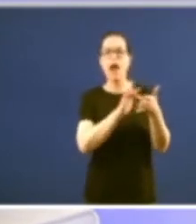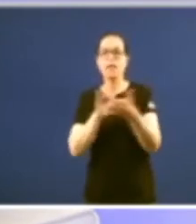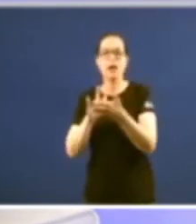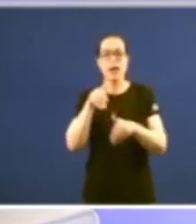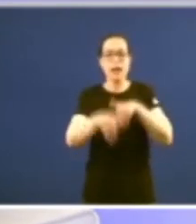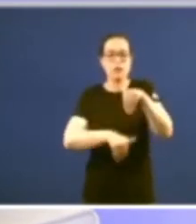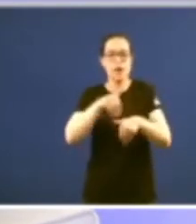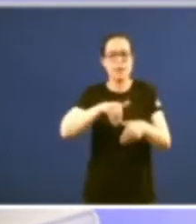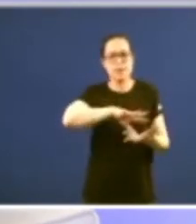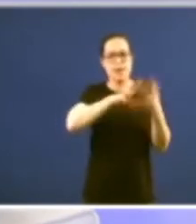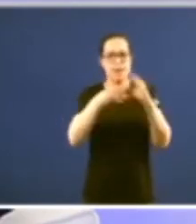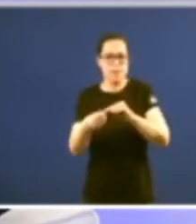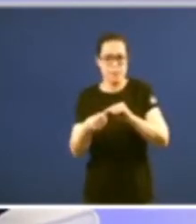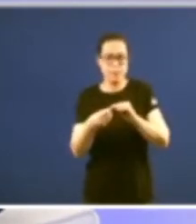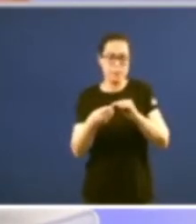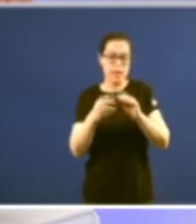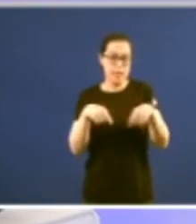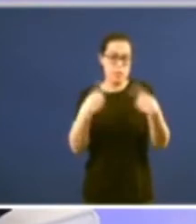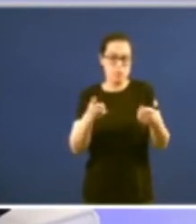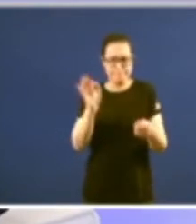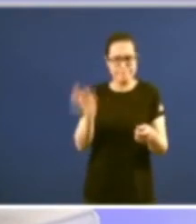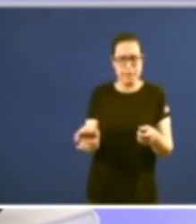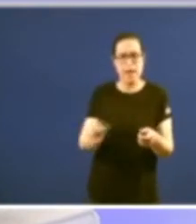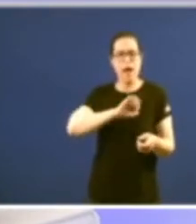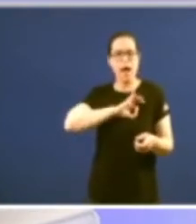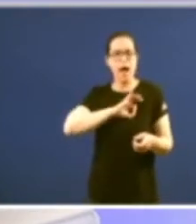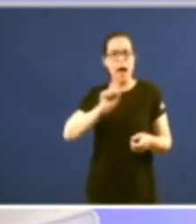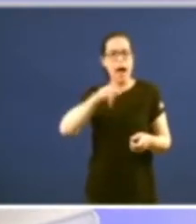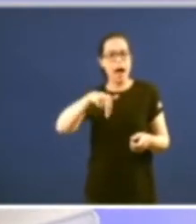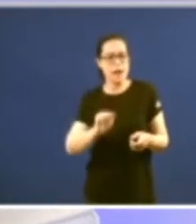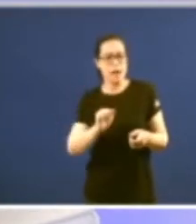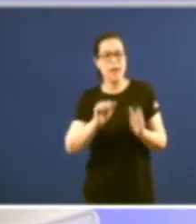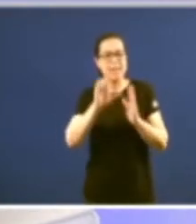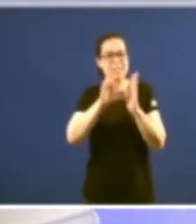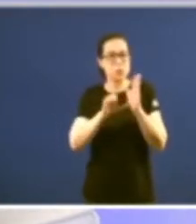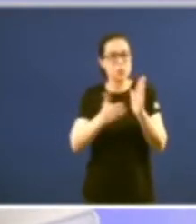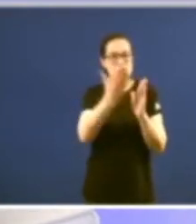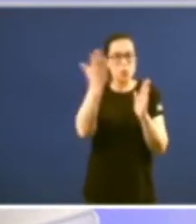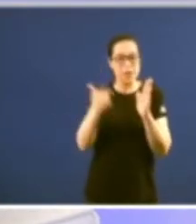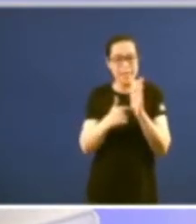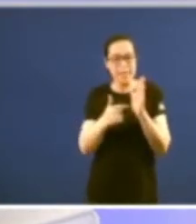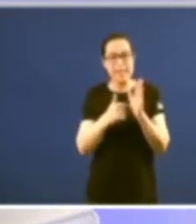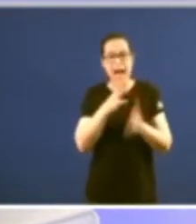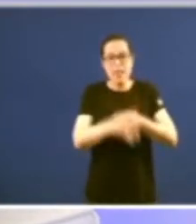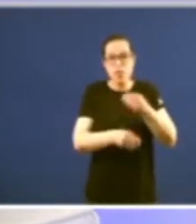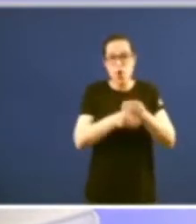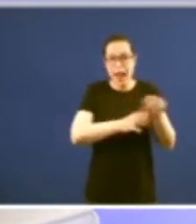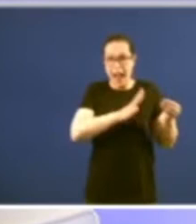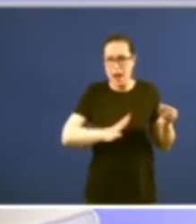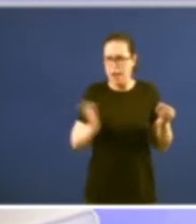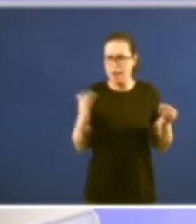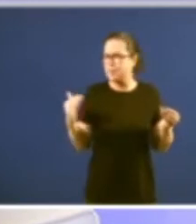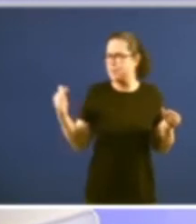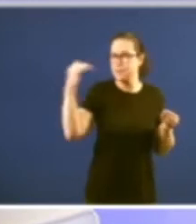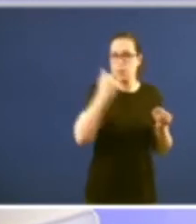que logo se fixo efectivamente Ana non hai ningún outro estatuto que inclua esa disposición adicional pero logo